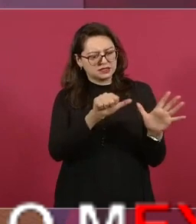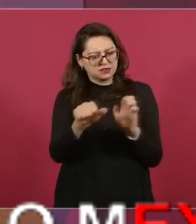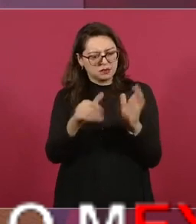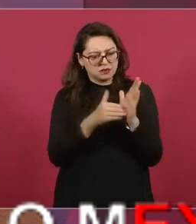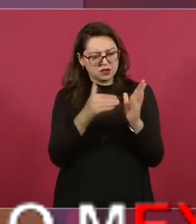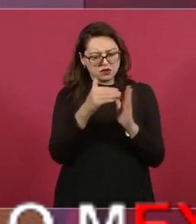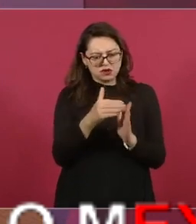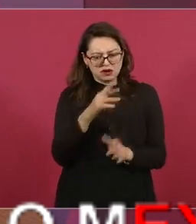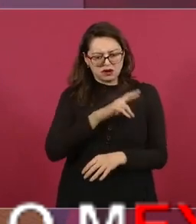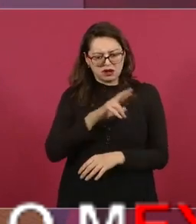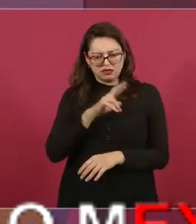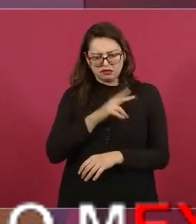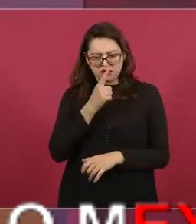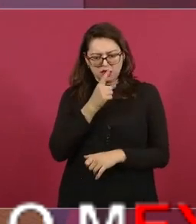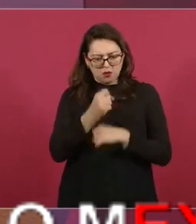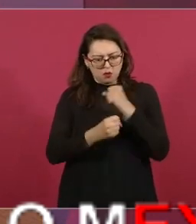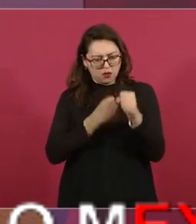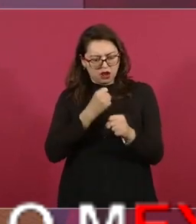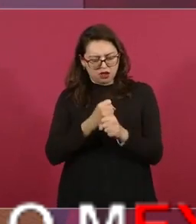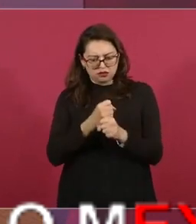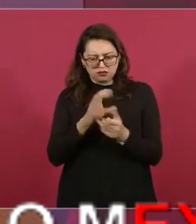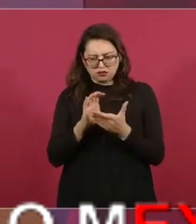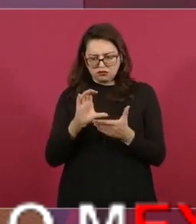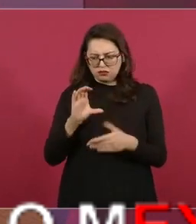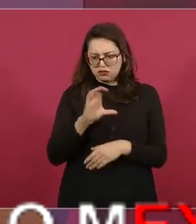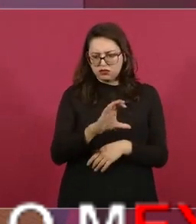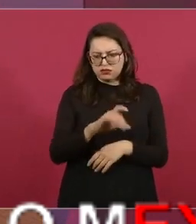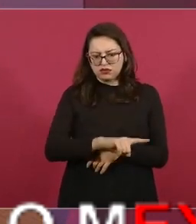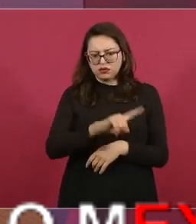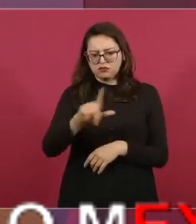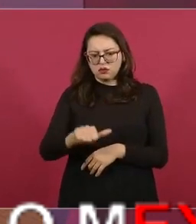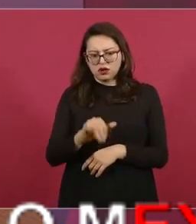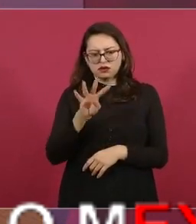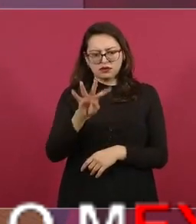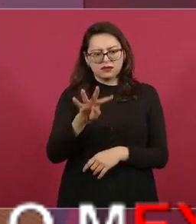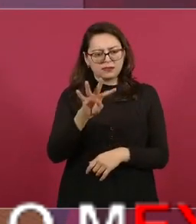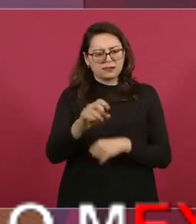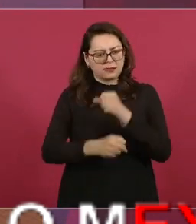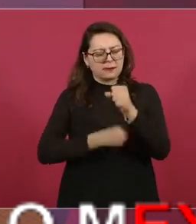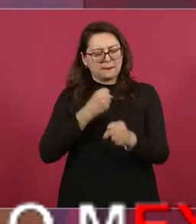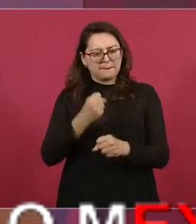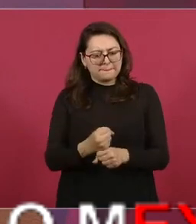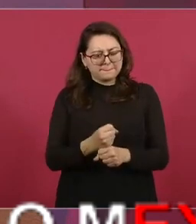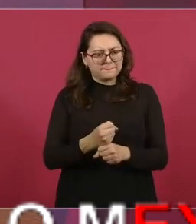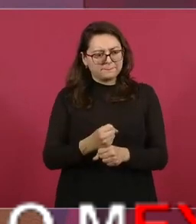y los 19 años restantes que hay que seguir pagando